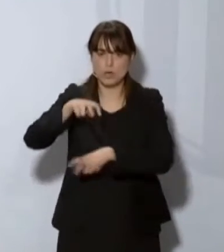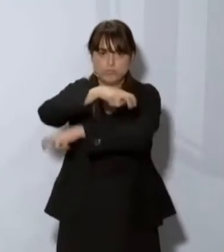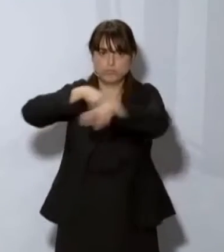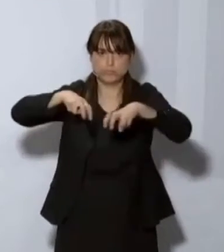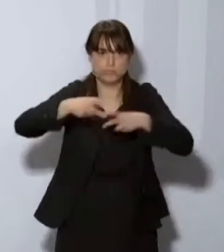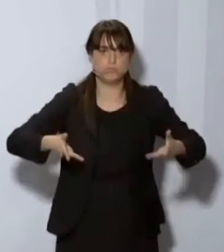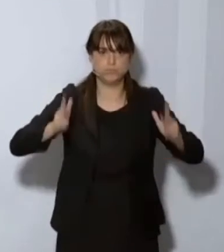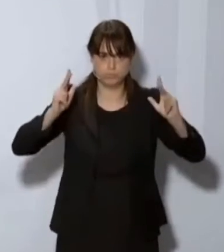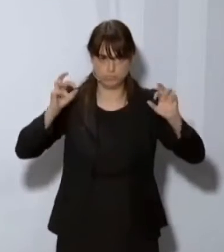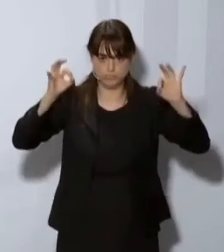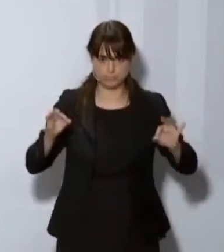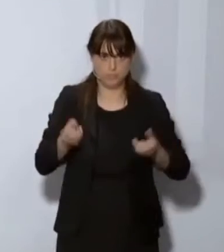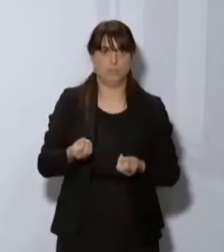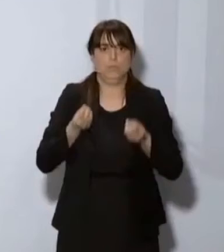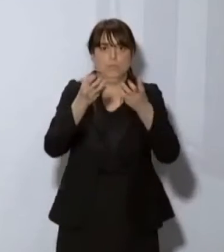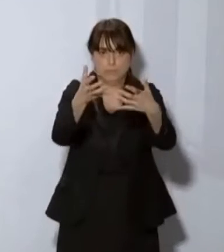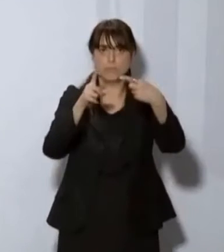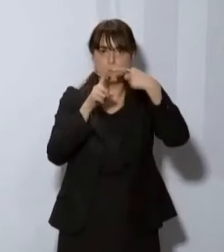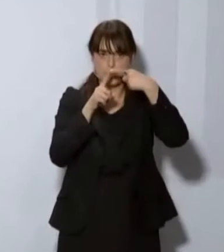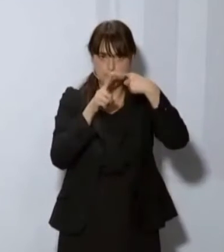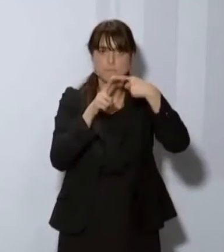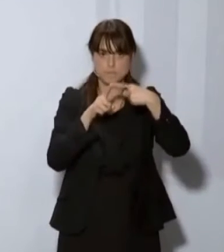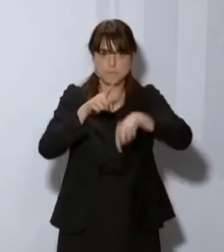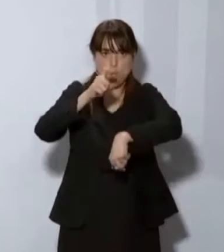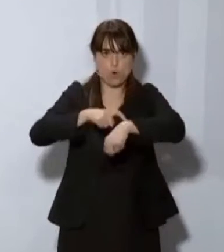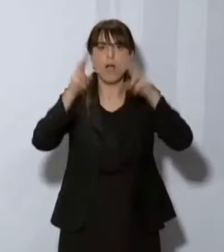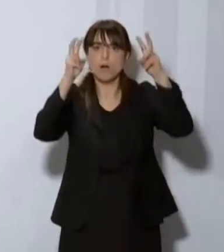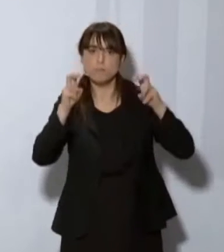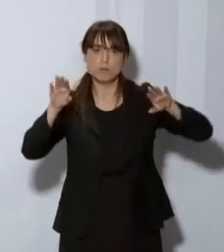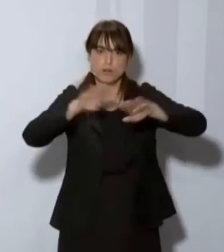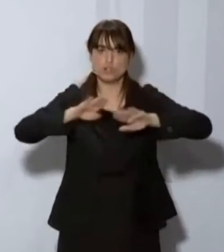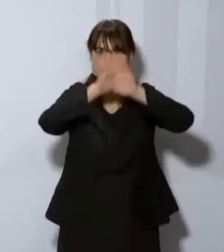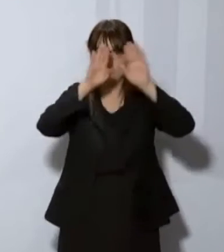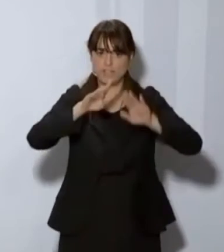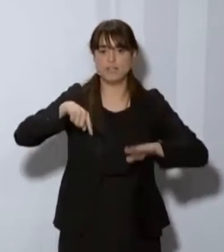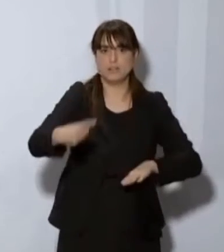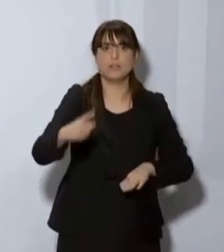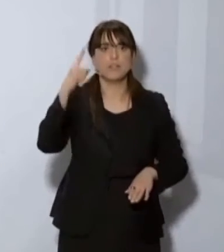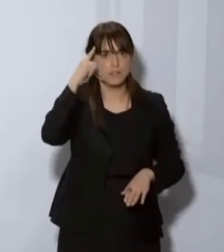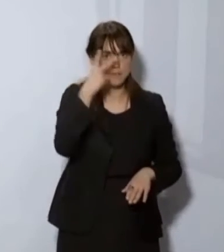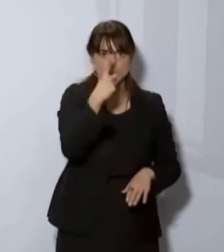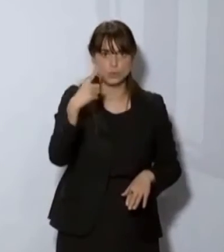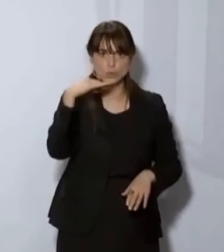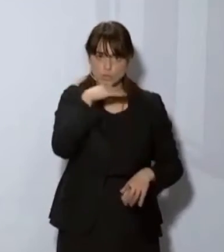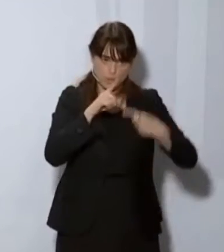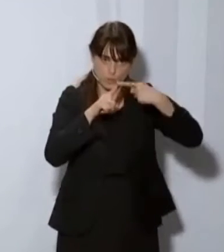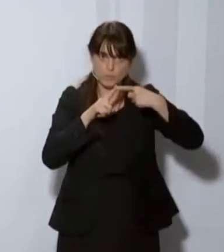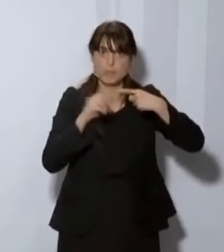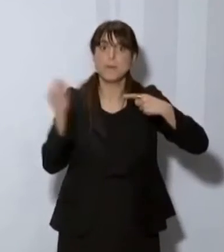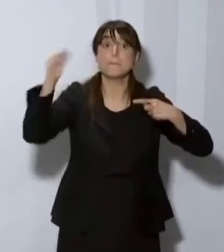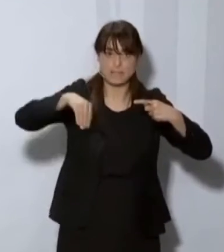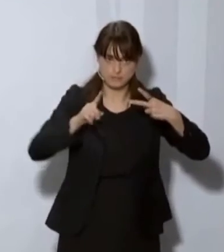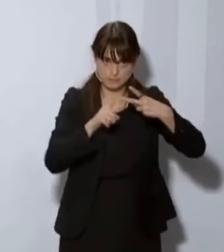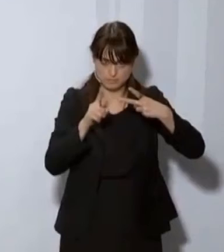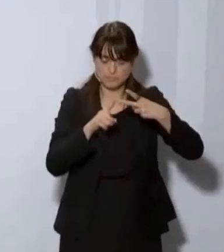Cataluña. Hoy la noticia es que finaliza el toque de queda, pero además también hay un cambio importante que es que las